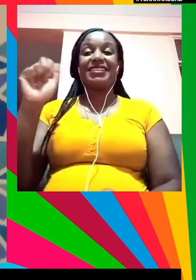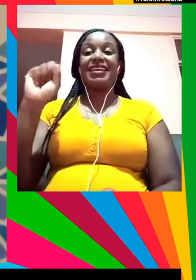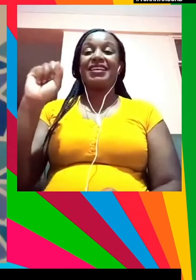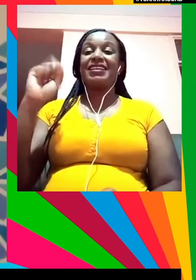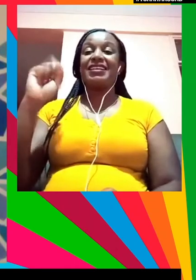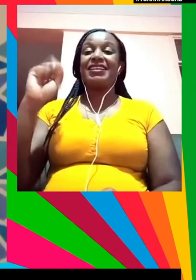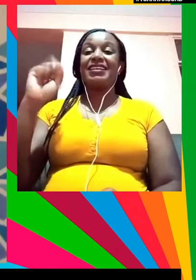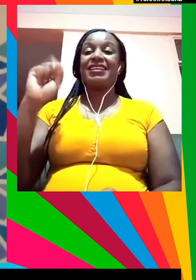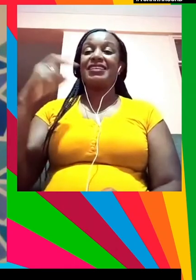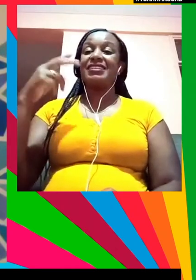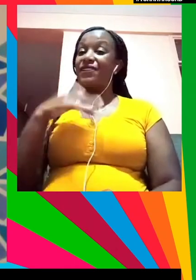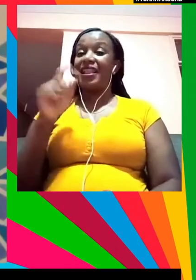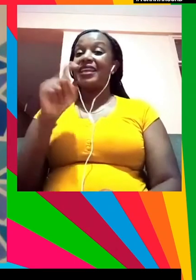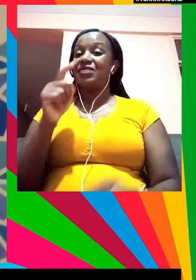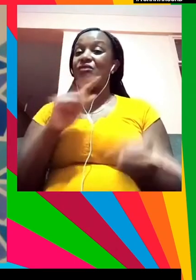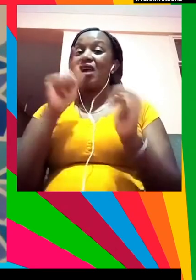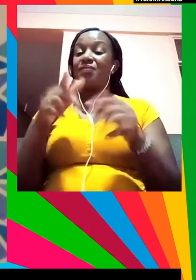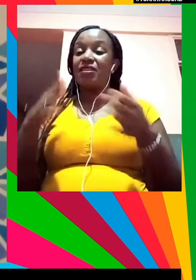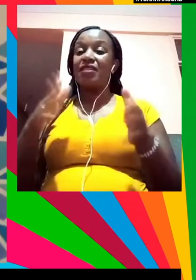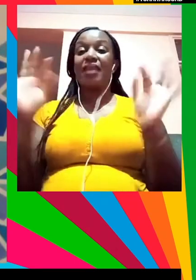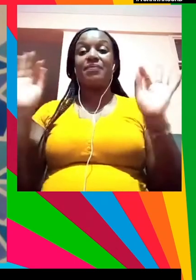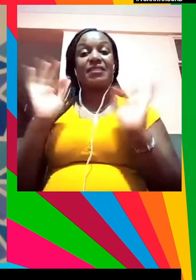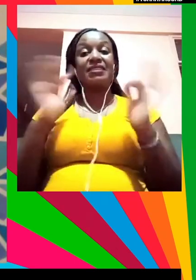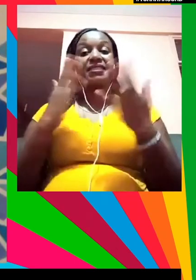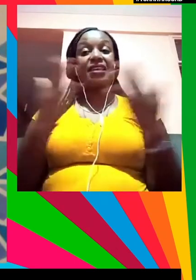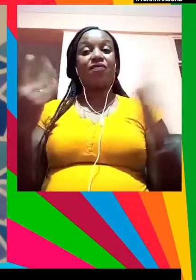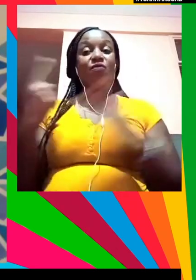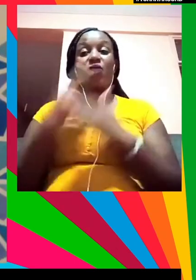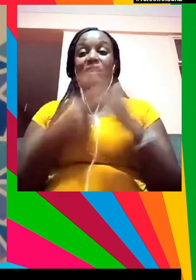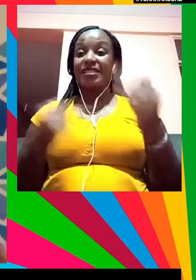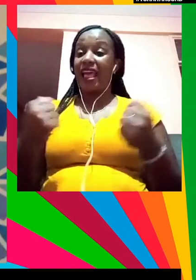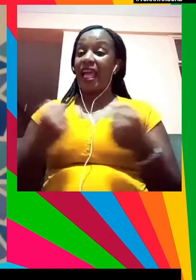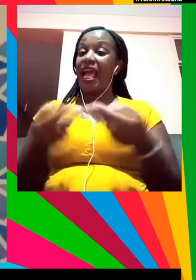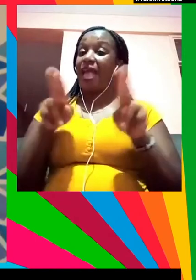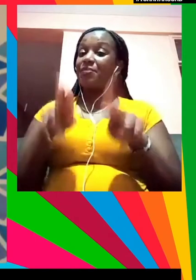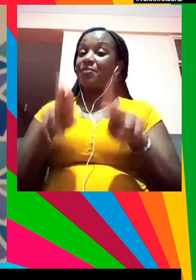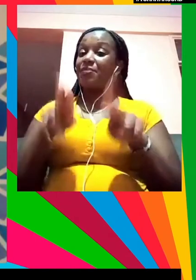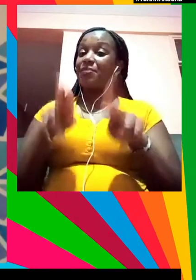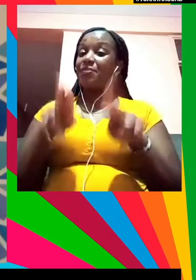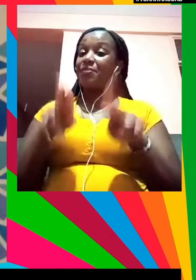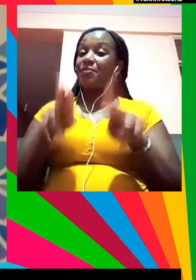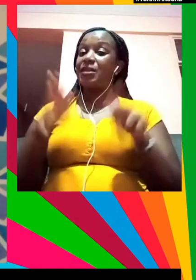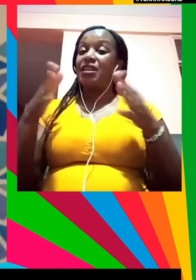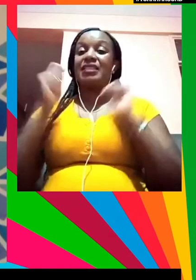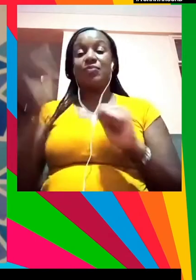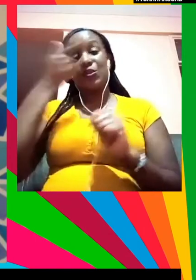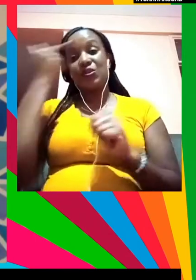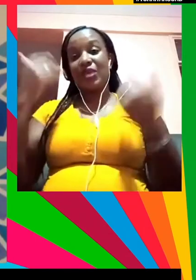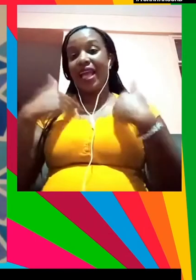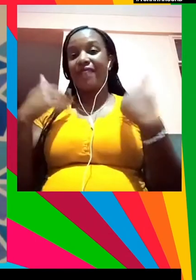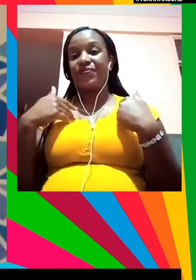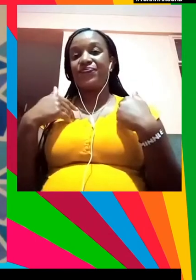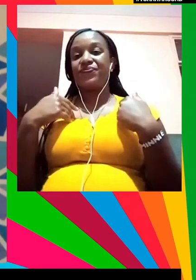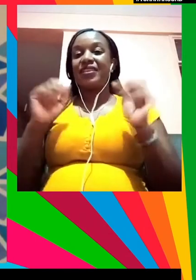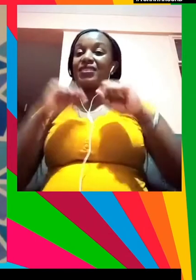creo que lo fantástico del cambio actual que también vemos en Civicus y en nuestro informe